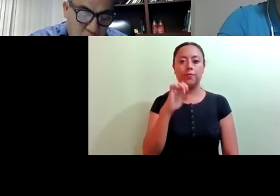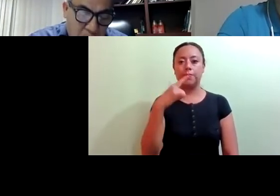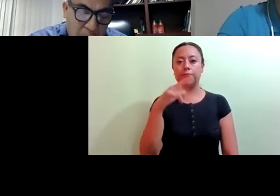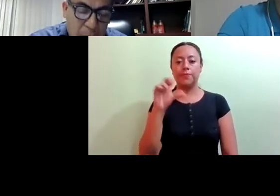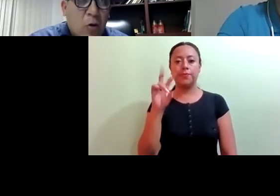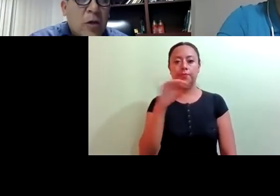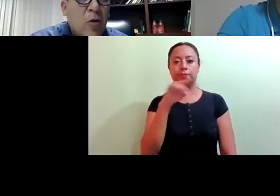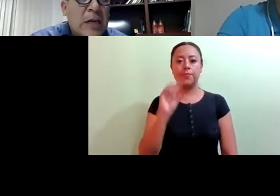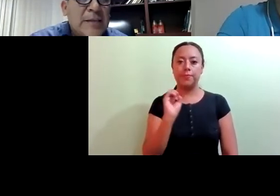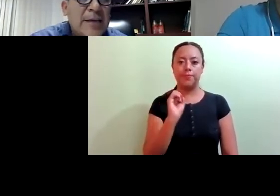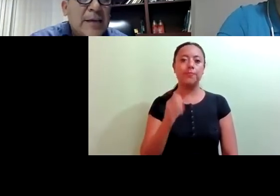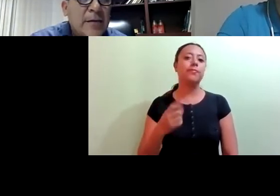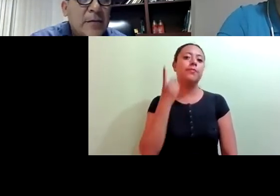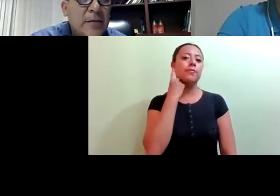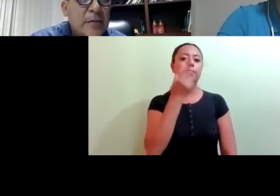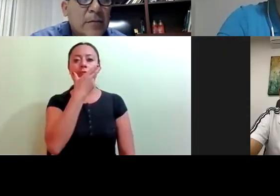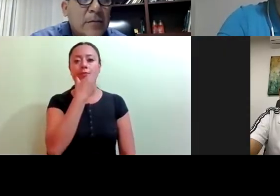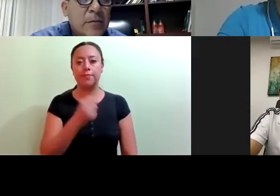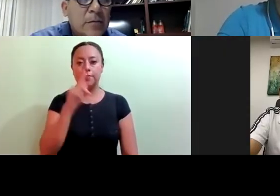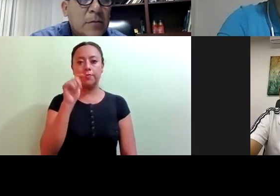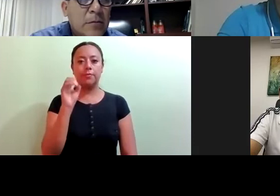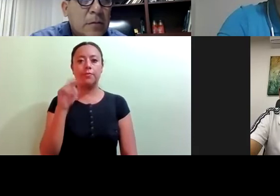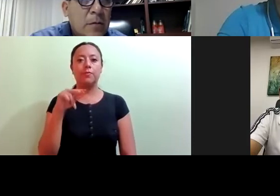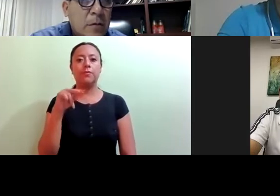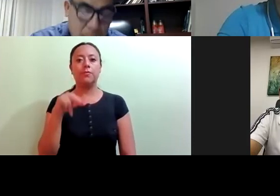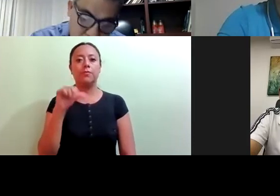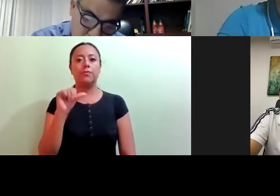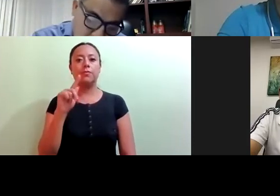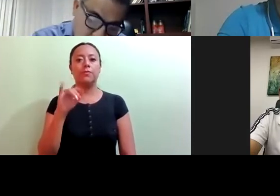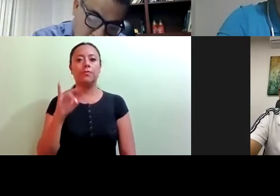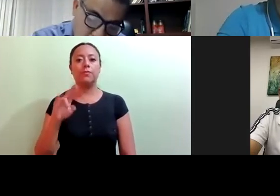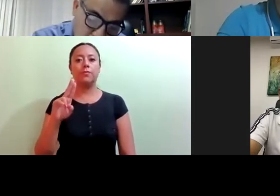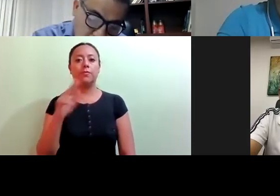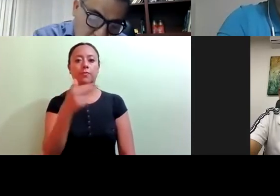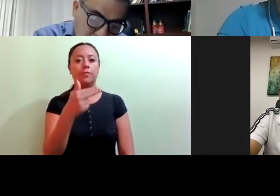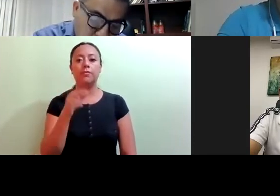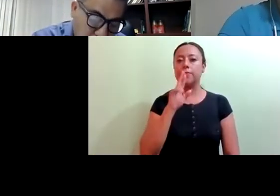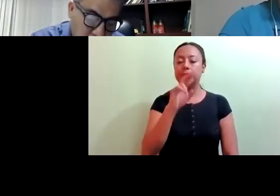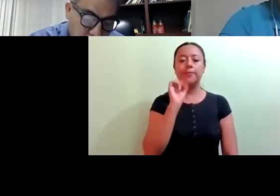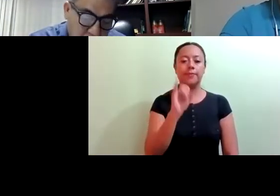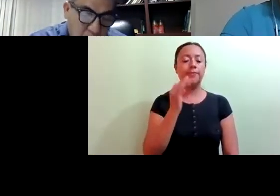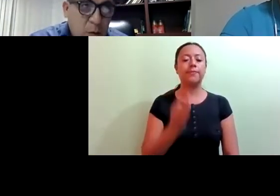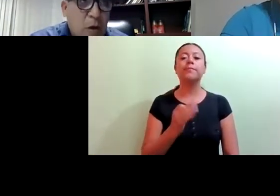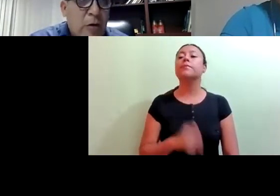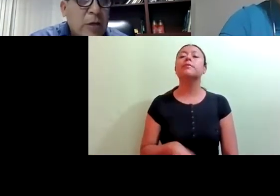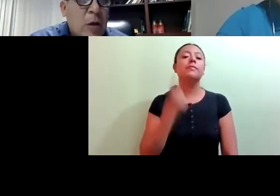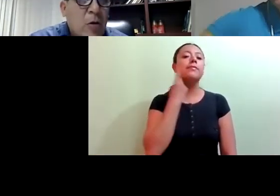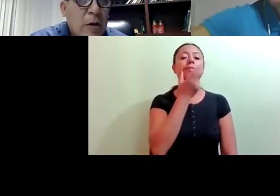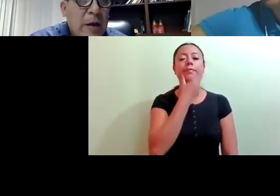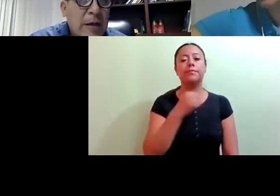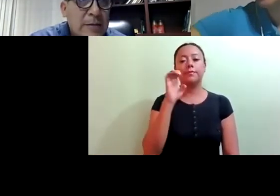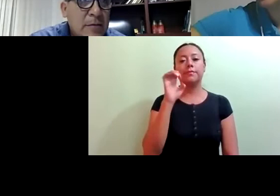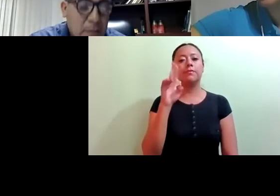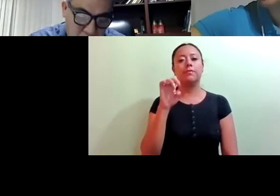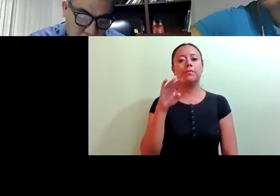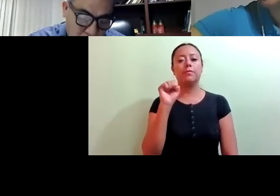Diputado Armando Tonatiuh González Cáceres. Tonatiuh González, a favor. Gracias, diputado. Diputado Ernesto Alarcón